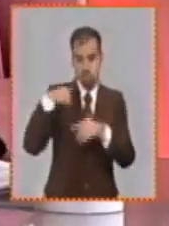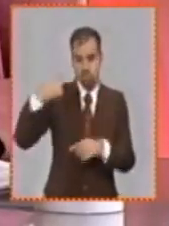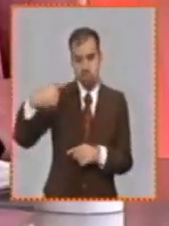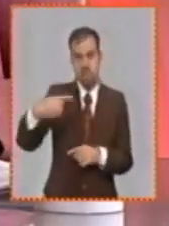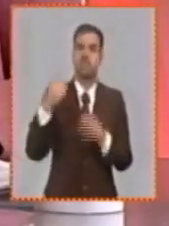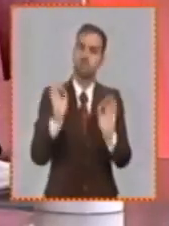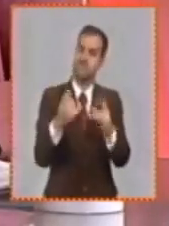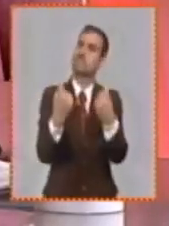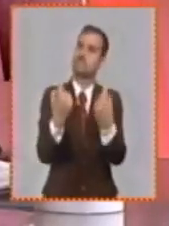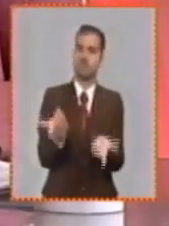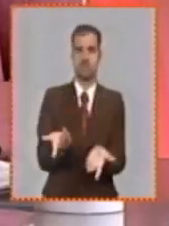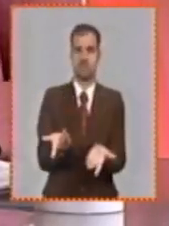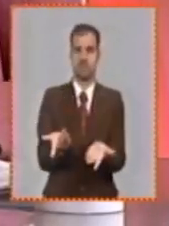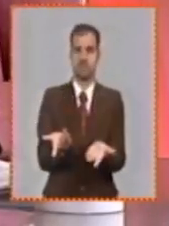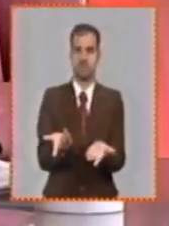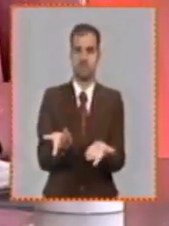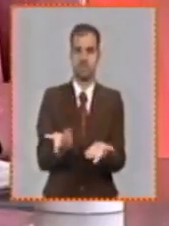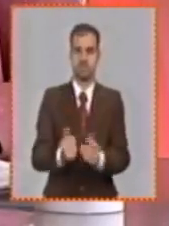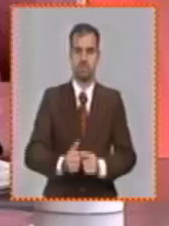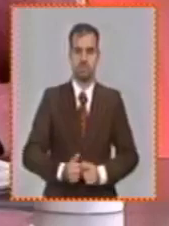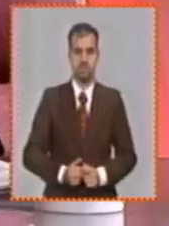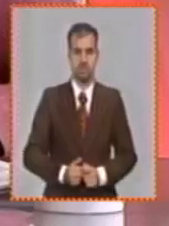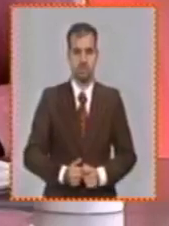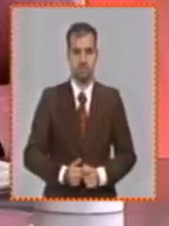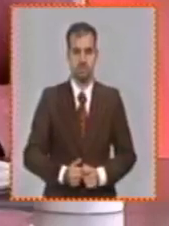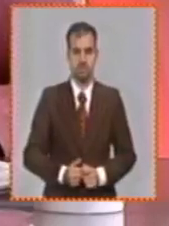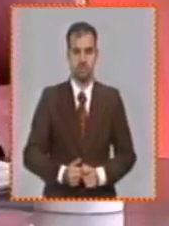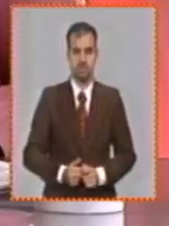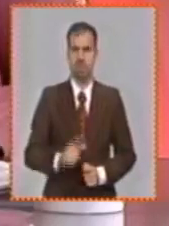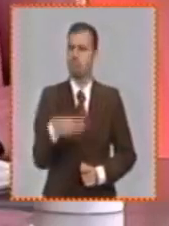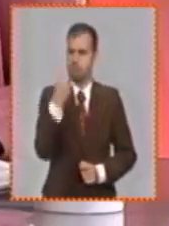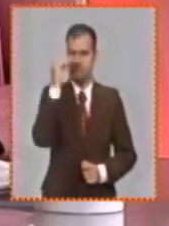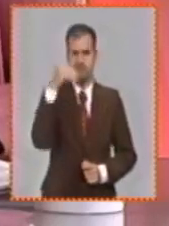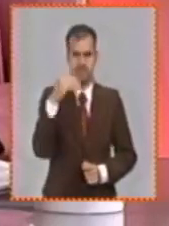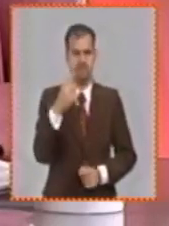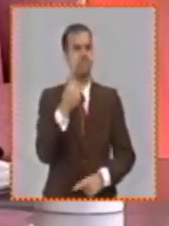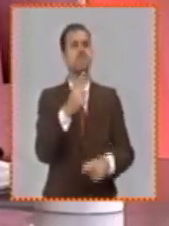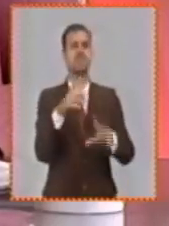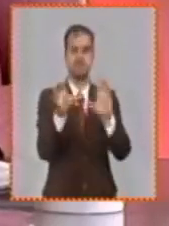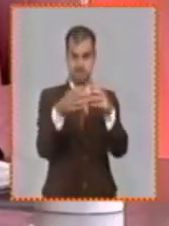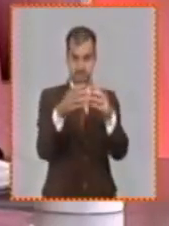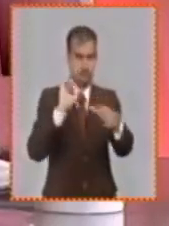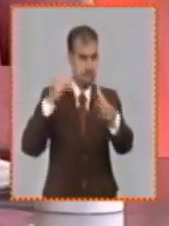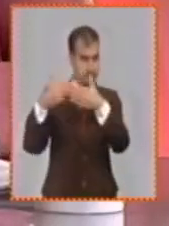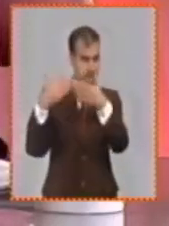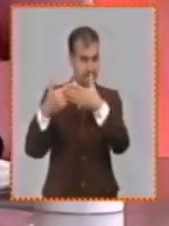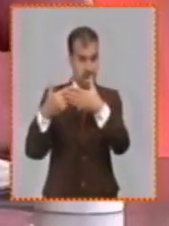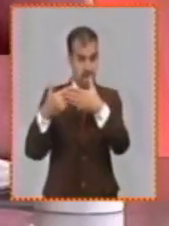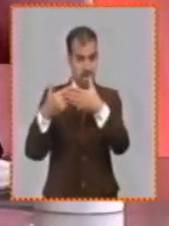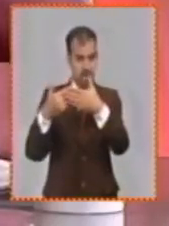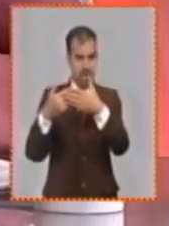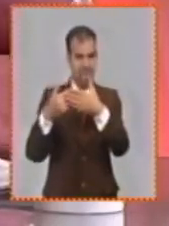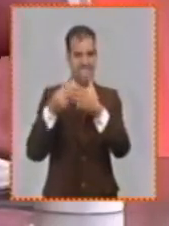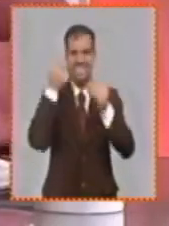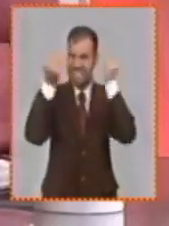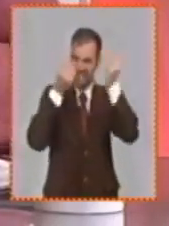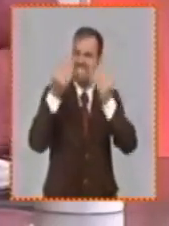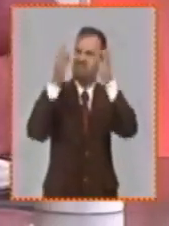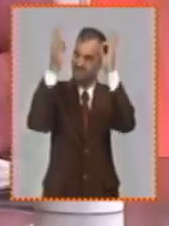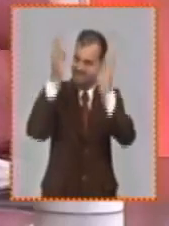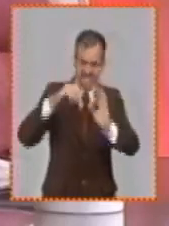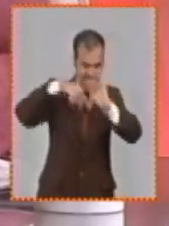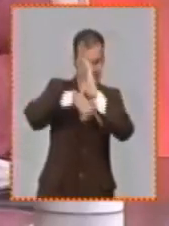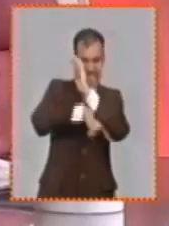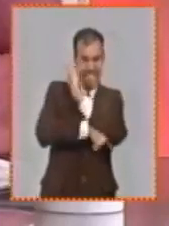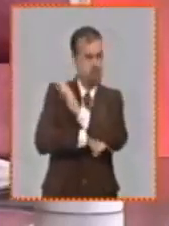necesario y realmente nosotros creemos que hay un grupo de administraciones de empresas que no hicieron todo